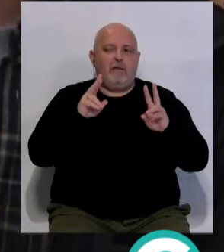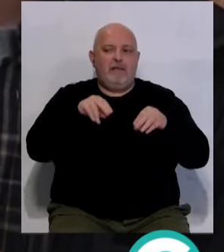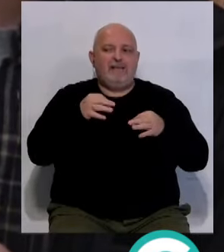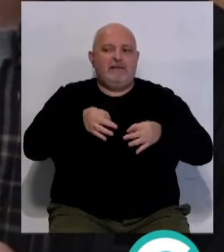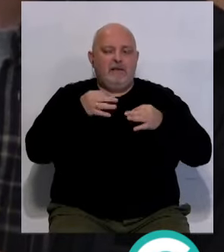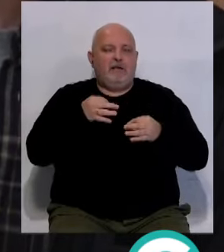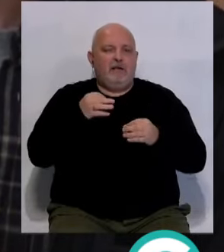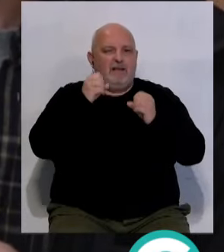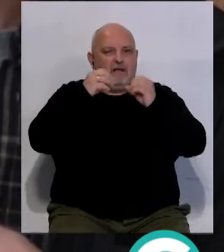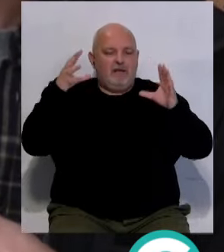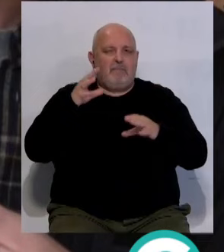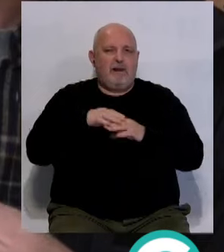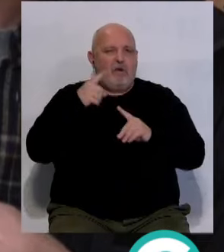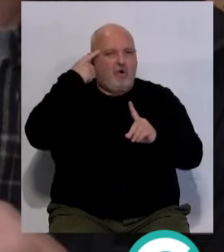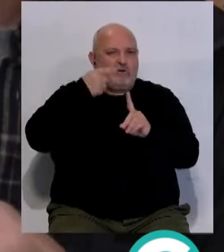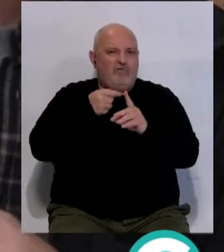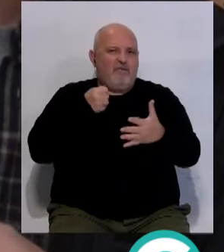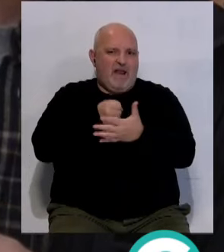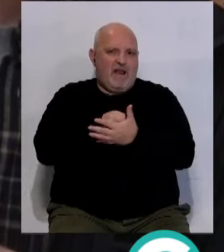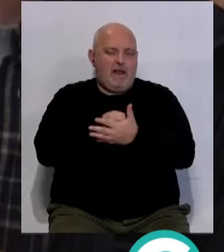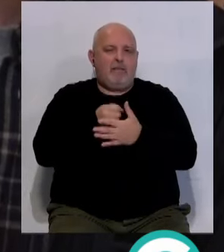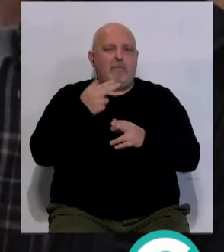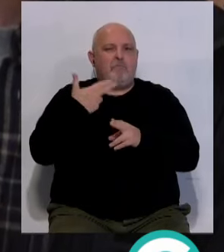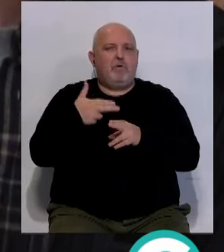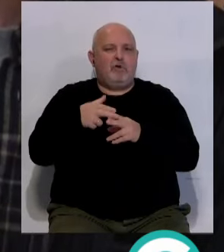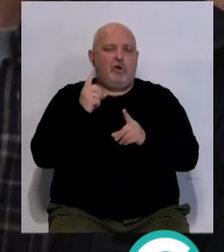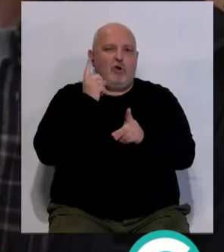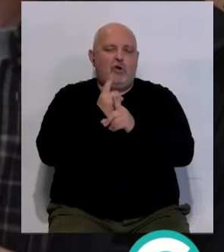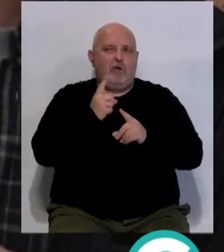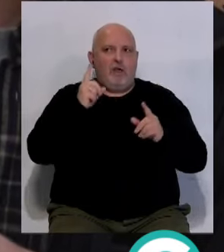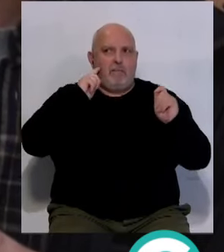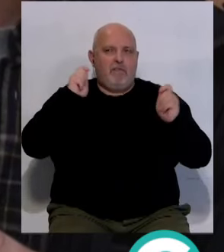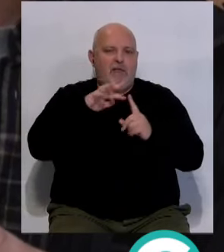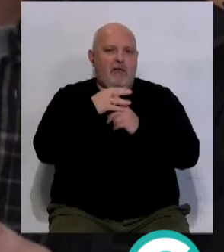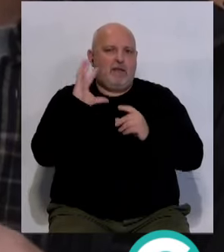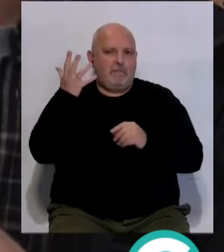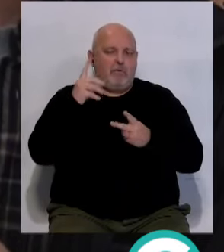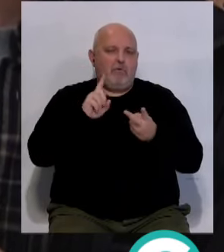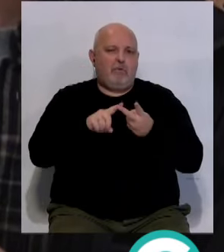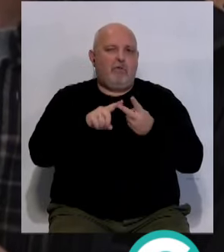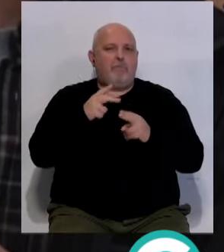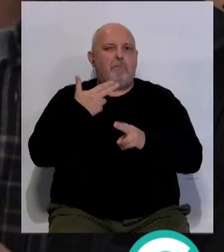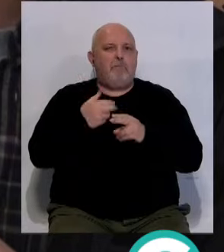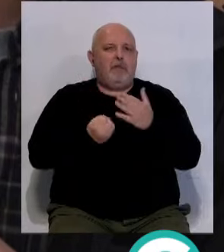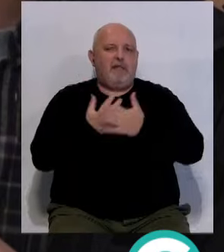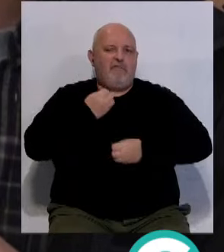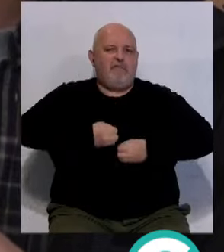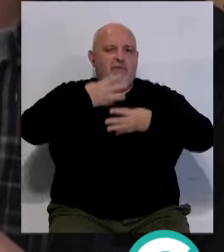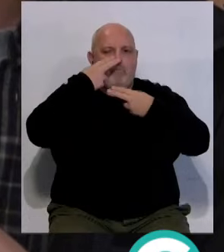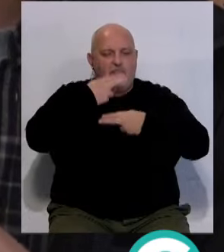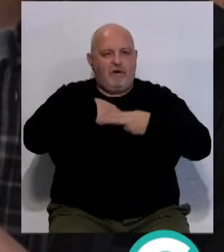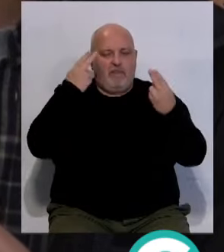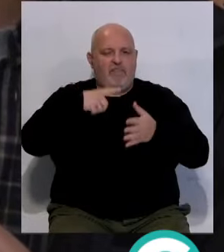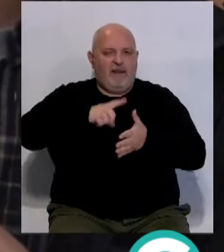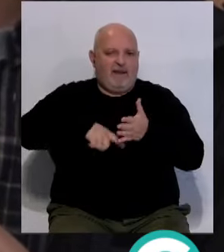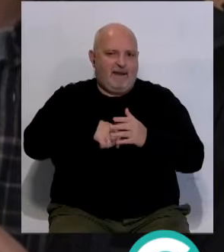siempre con carácter finalista. ¿Para qué? Para políticas contra la emergencia climática y para políticas para crear vivienda pública en